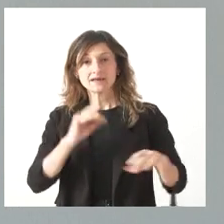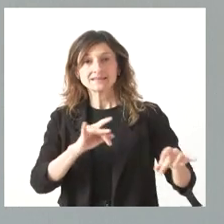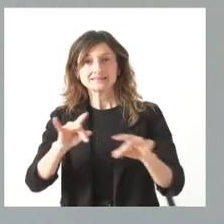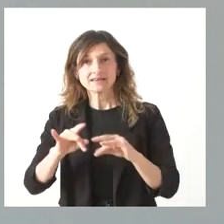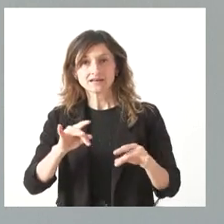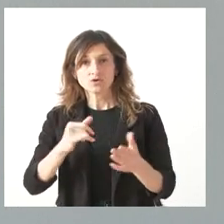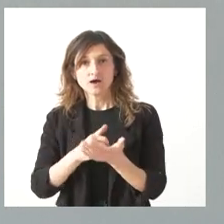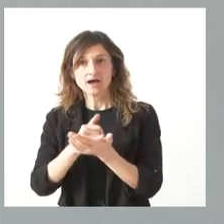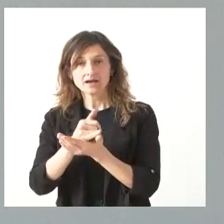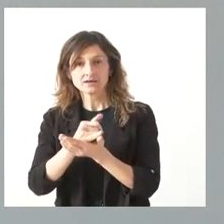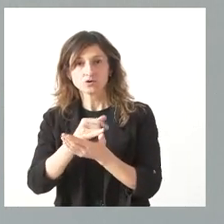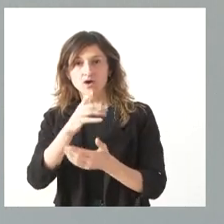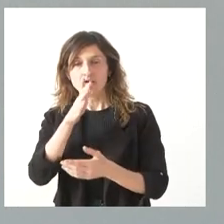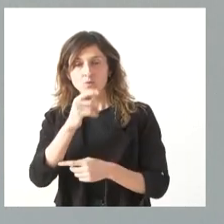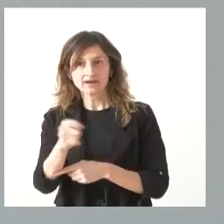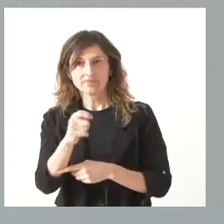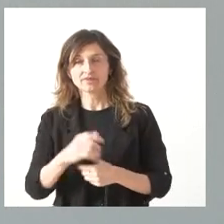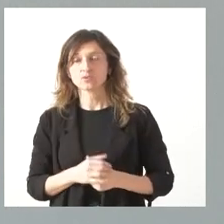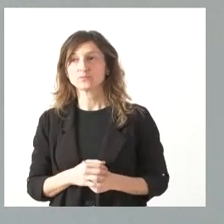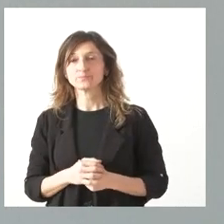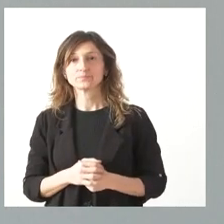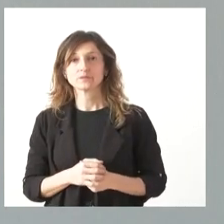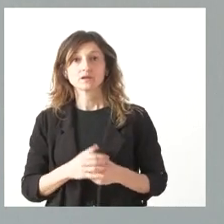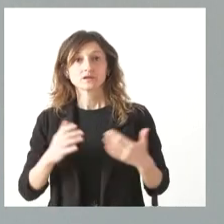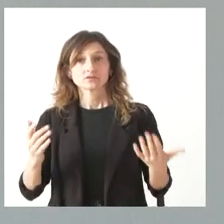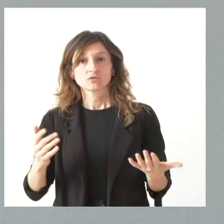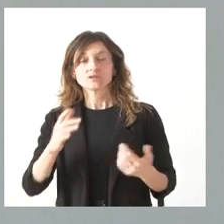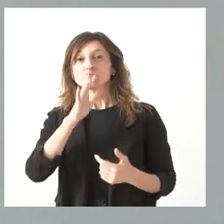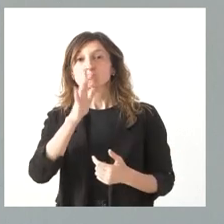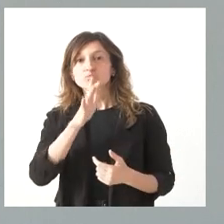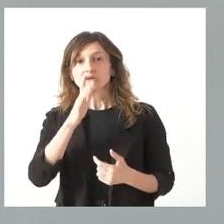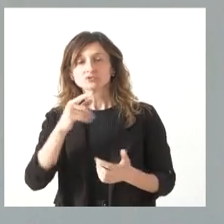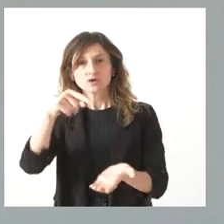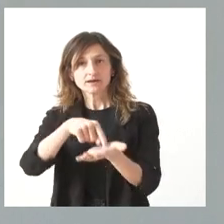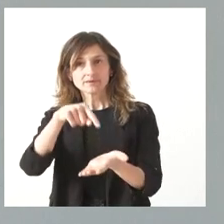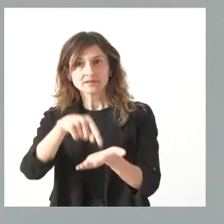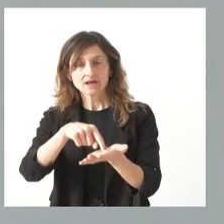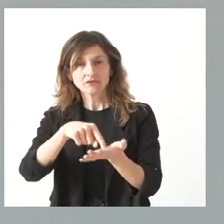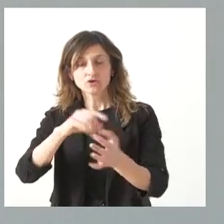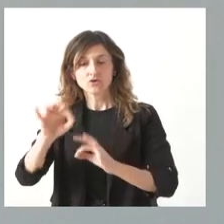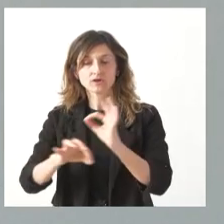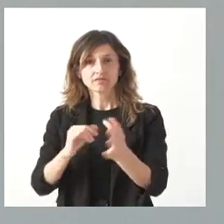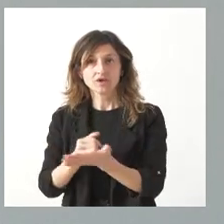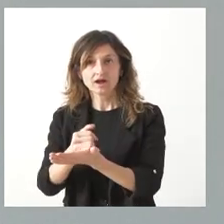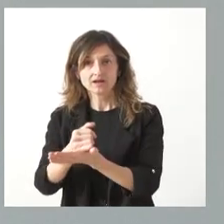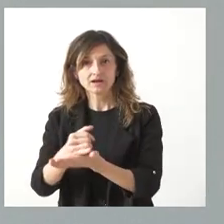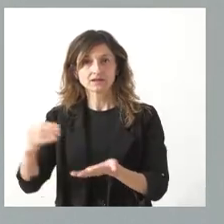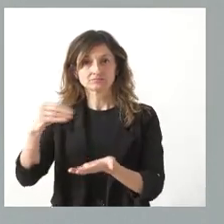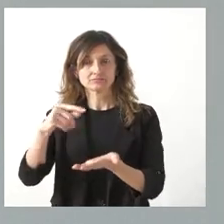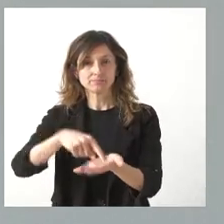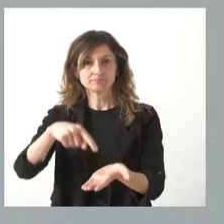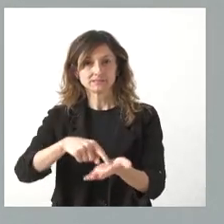agrícolas de regadío y, por tanto, esta es una reivindicación que siempre las organizaciones agrarias nos habían manifestado.